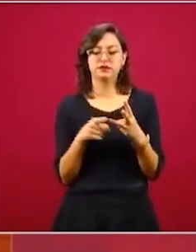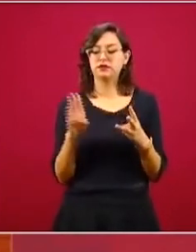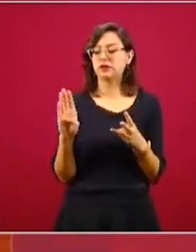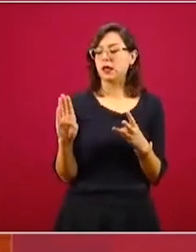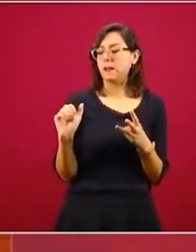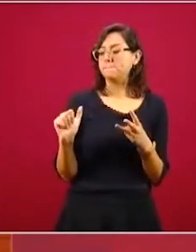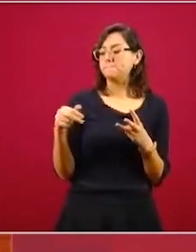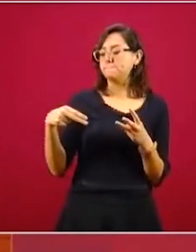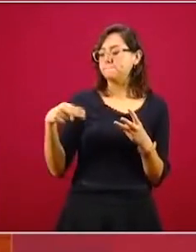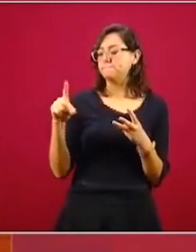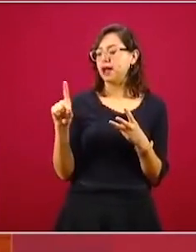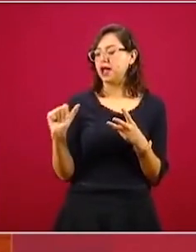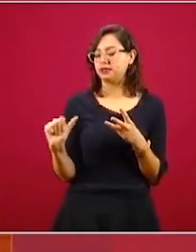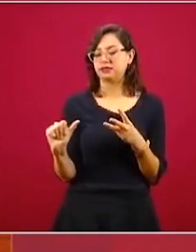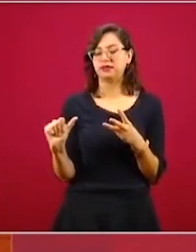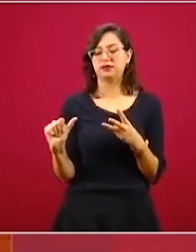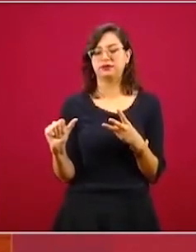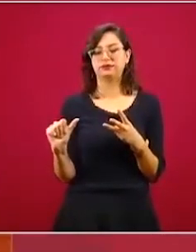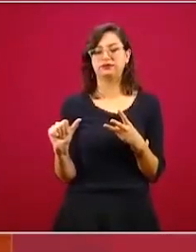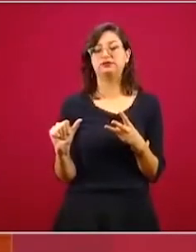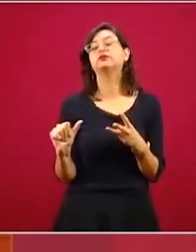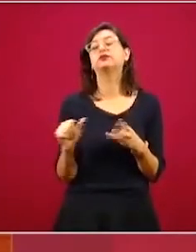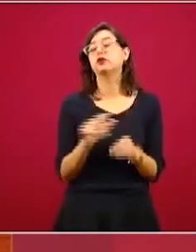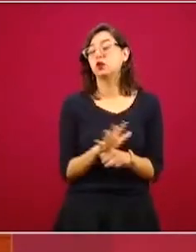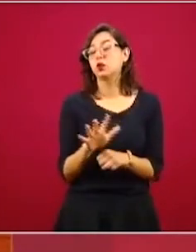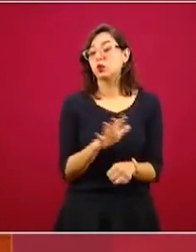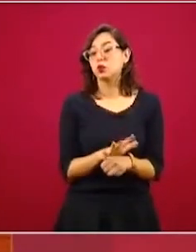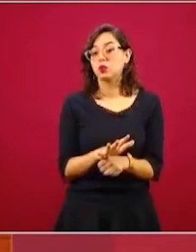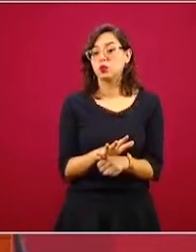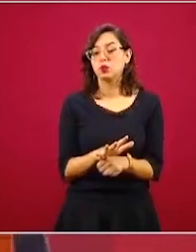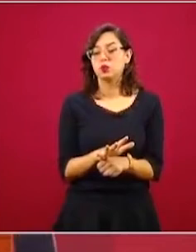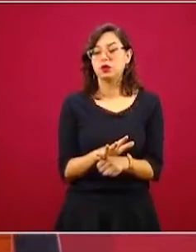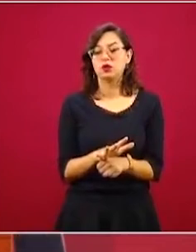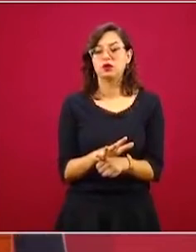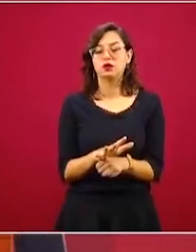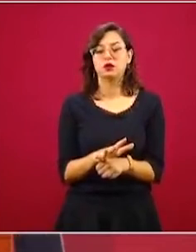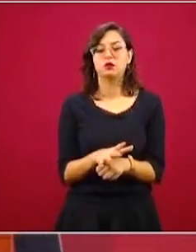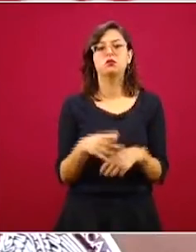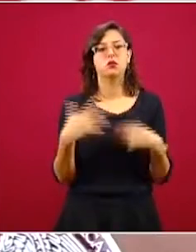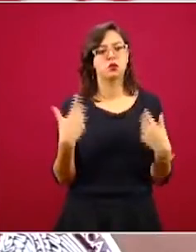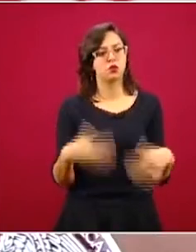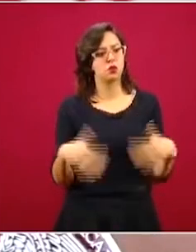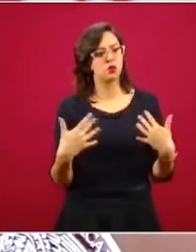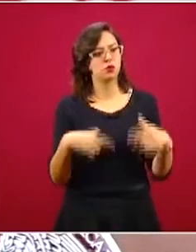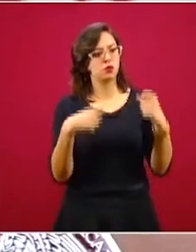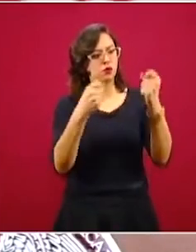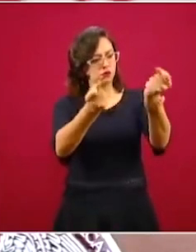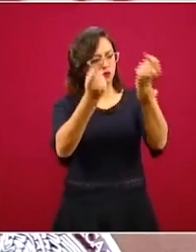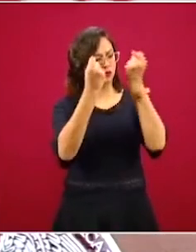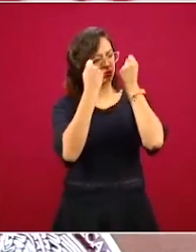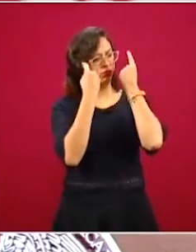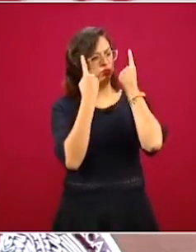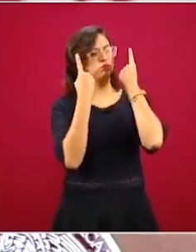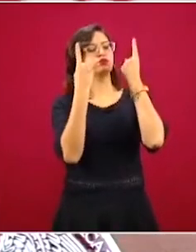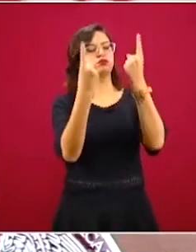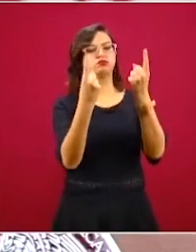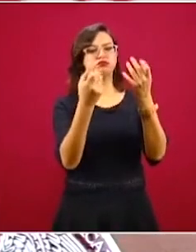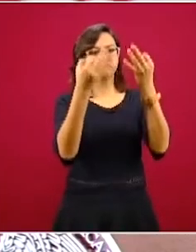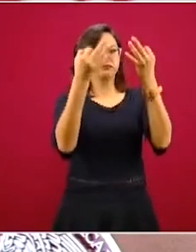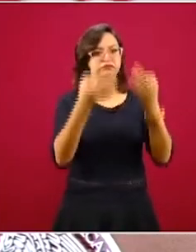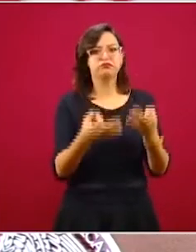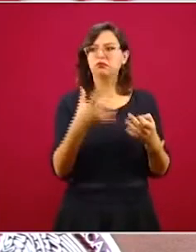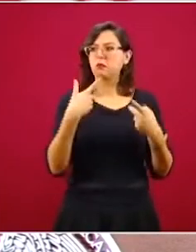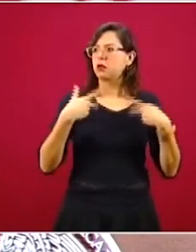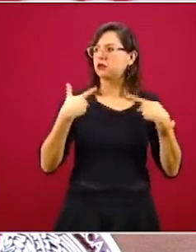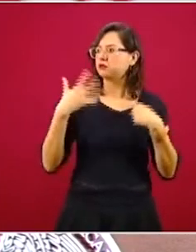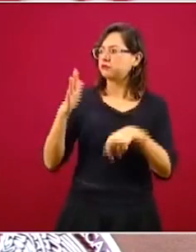méritos distinguidos y por conducta ejemplar que debe de ser del conocimiento